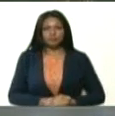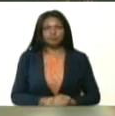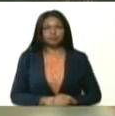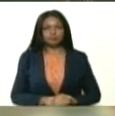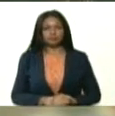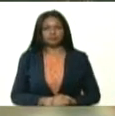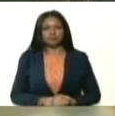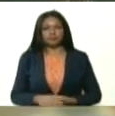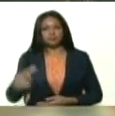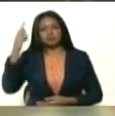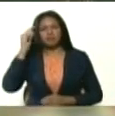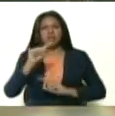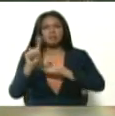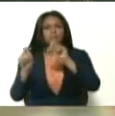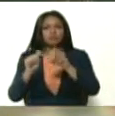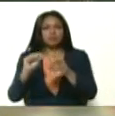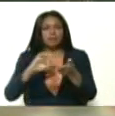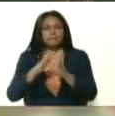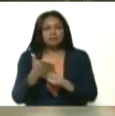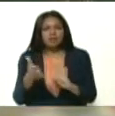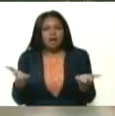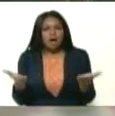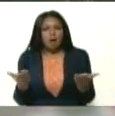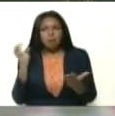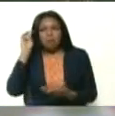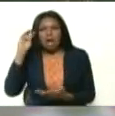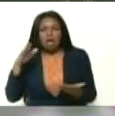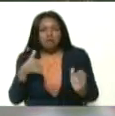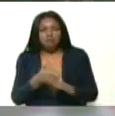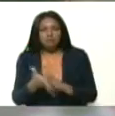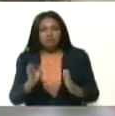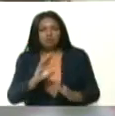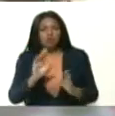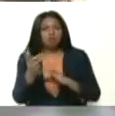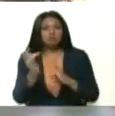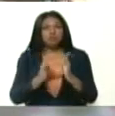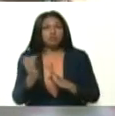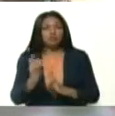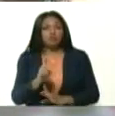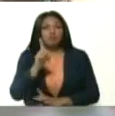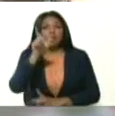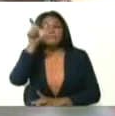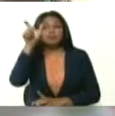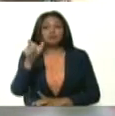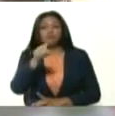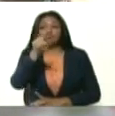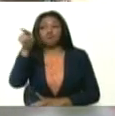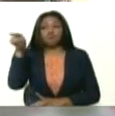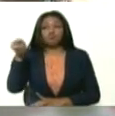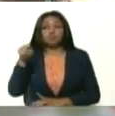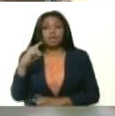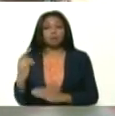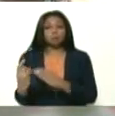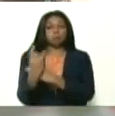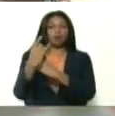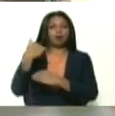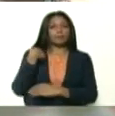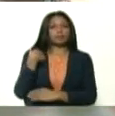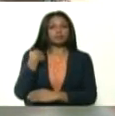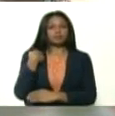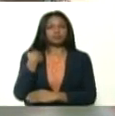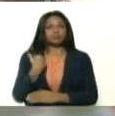El día en que le preguntaron, ¿qué va a pasar, maestro? Y Jesús dijo, alguien de ustedes me va a traicionar.